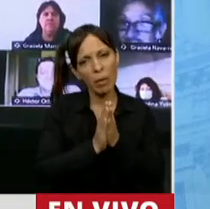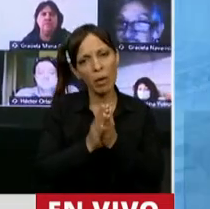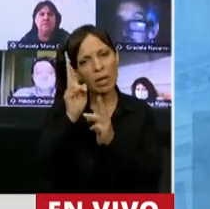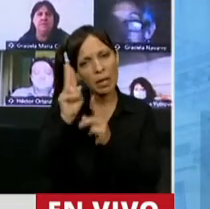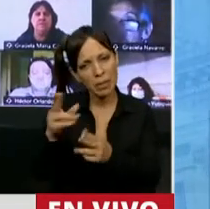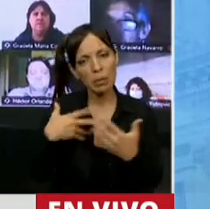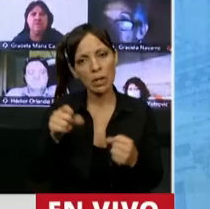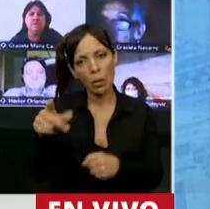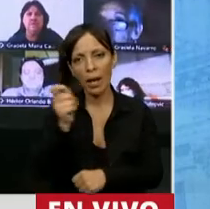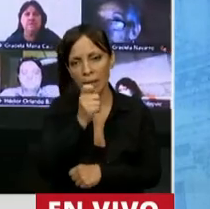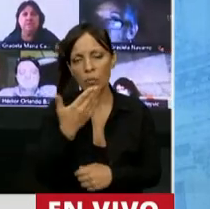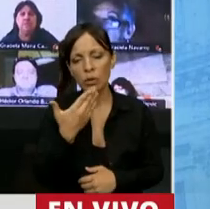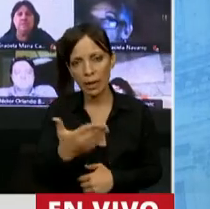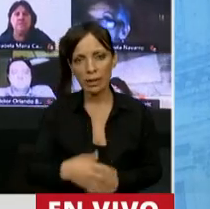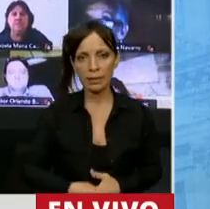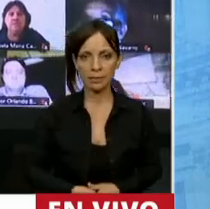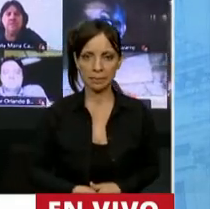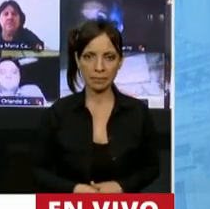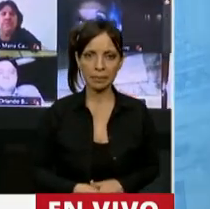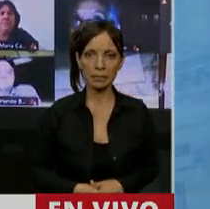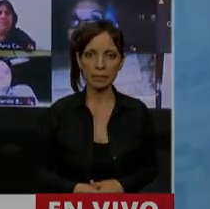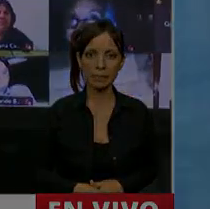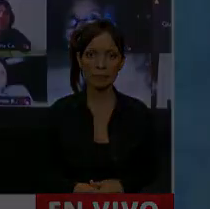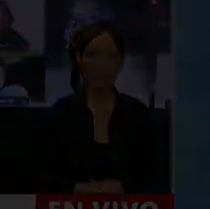de una entidad. Muchas gracias, presidente. Gracias, diputada Montoto.